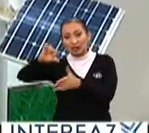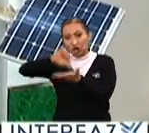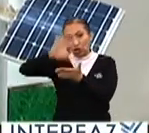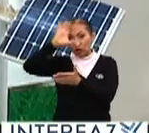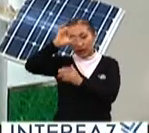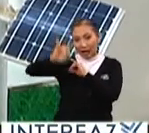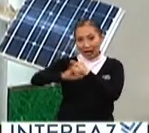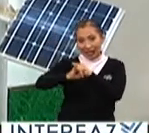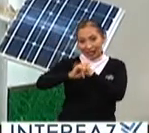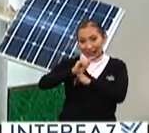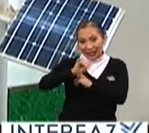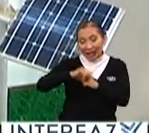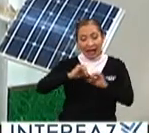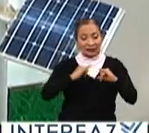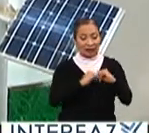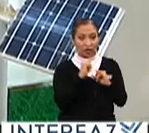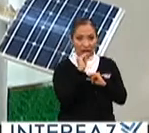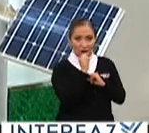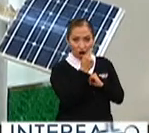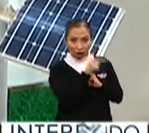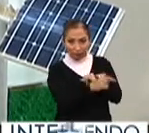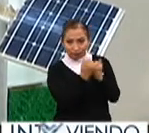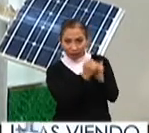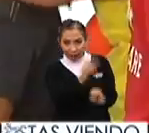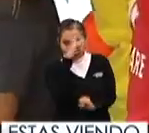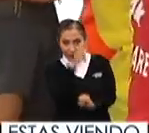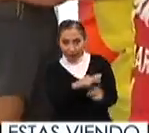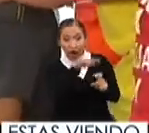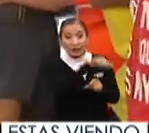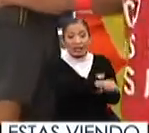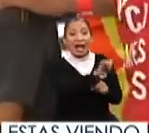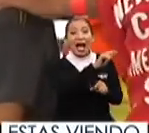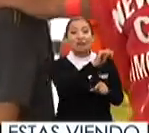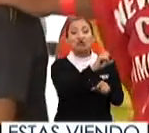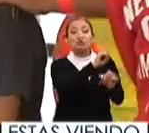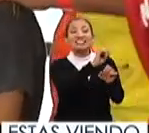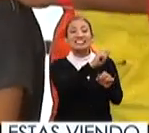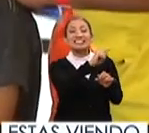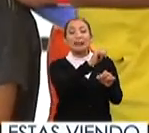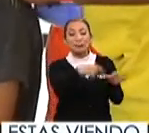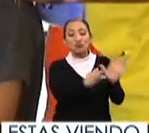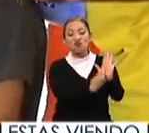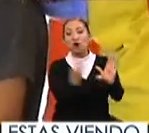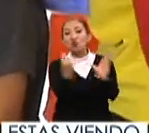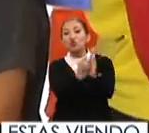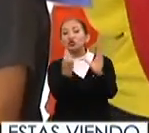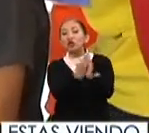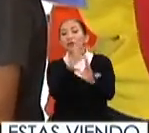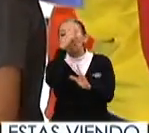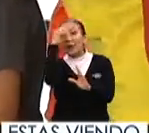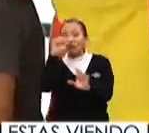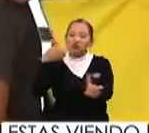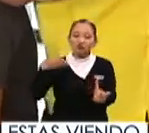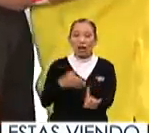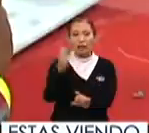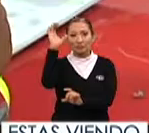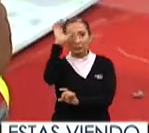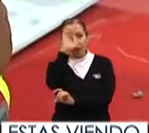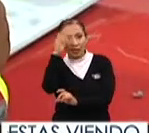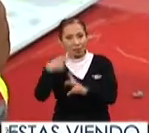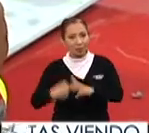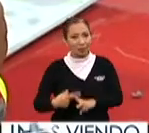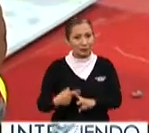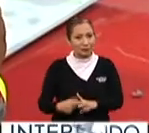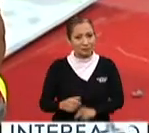Cultural Digital el Instituto Tecnológico Autónomo de México y Altium Systems ofrecen cursos de verano especializados en ciencias